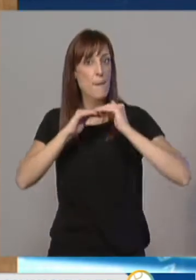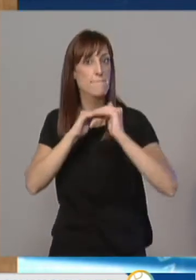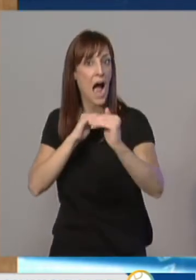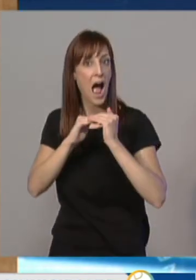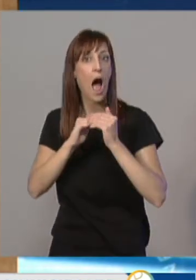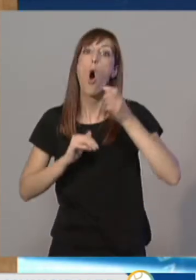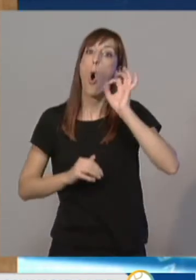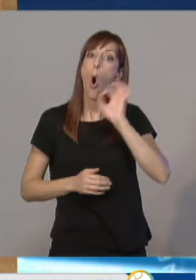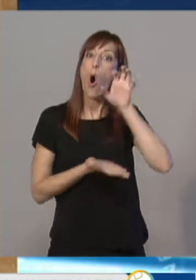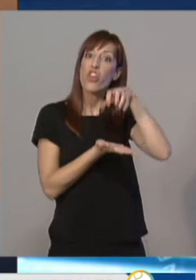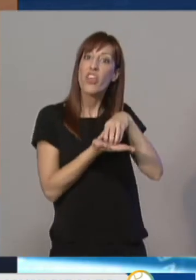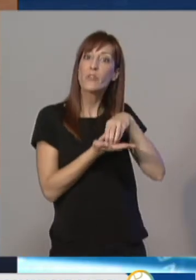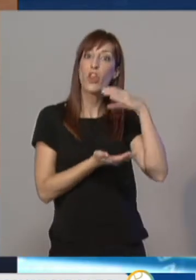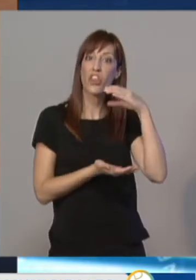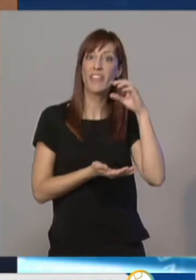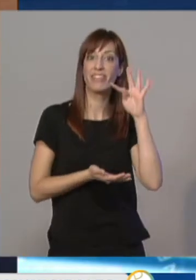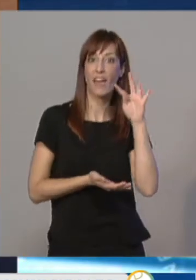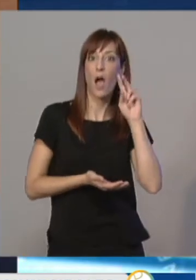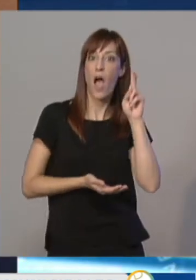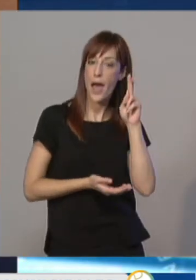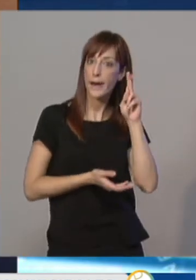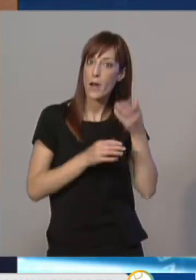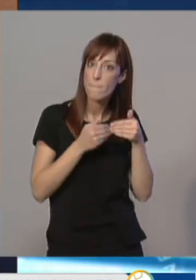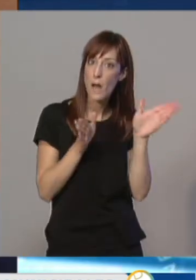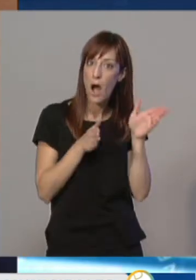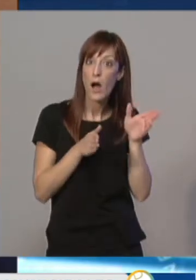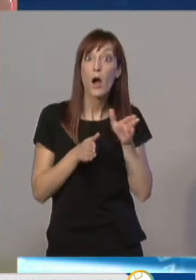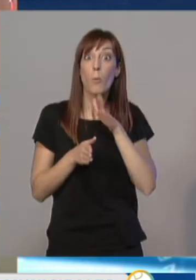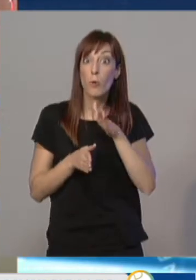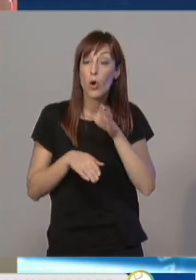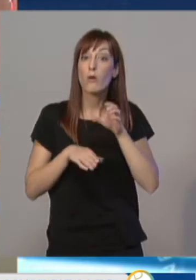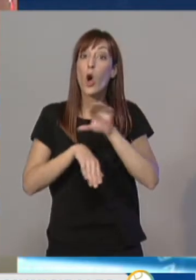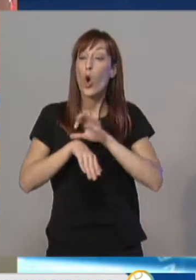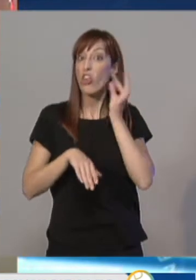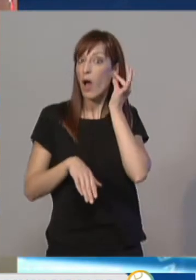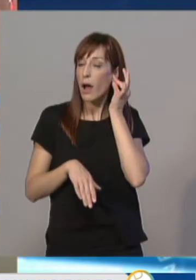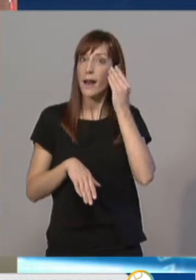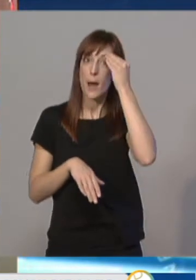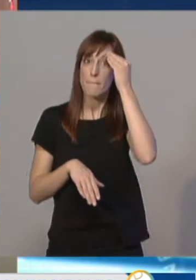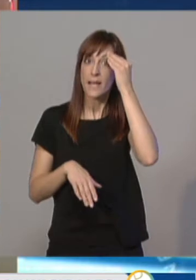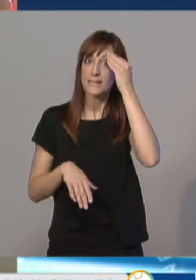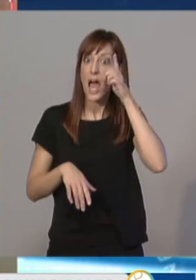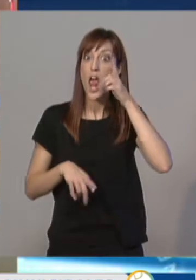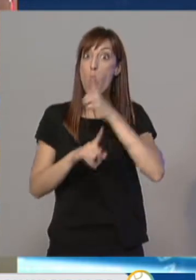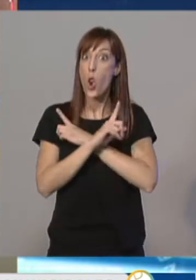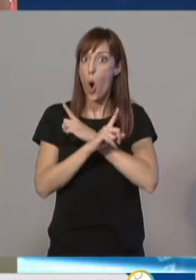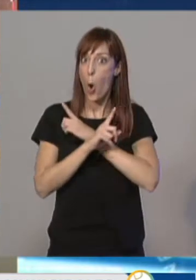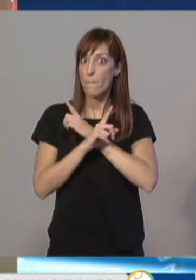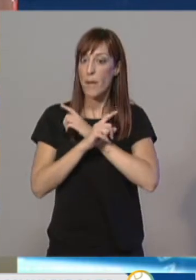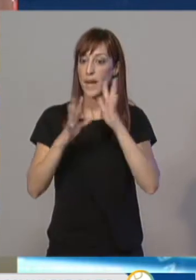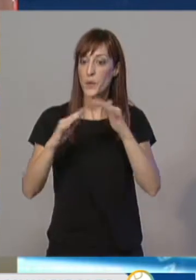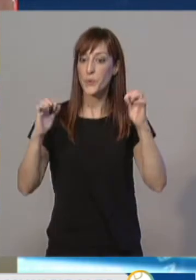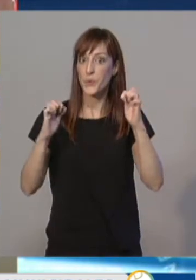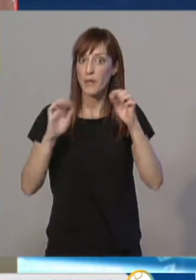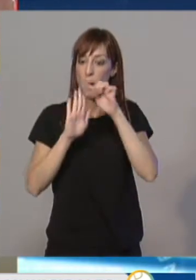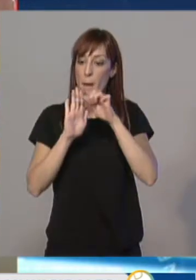Concejal de Hacienda tiende la mano a la oposición para que apoye esta ordenanza que se prevé... ...sea aprobada en el Pleno de Noviembre, una vez que los grupos políticos